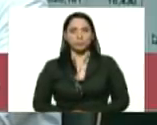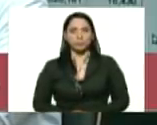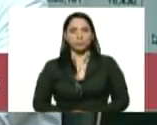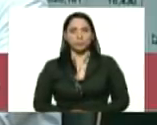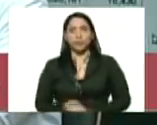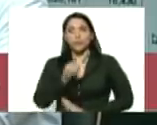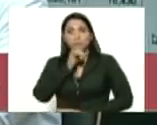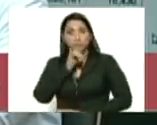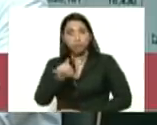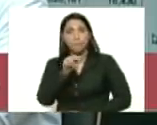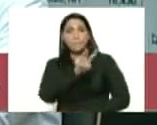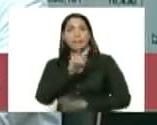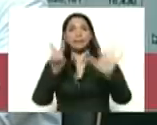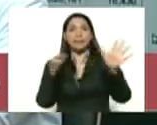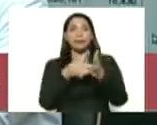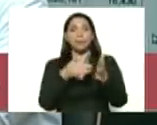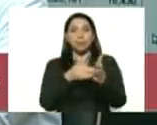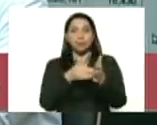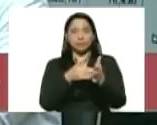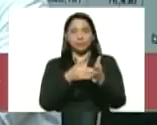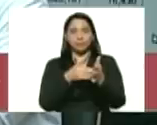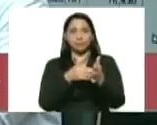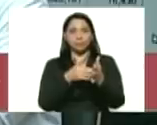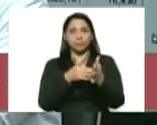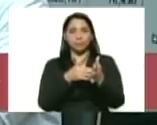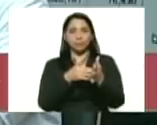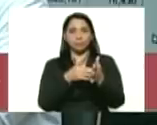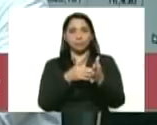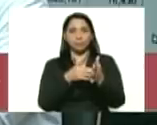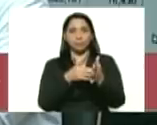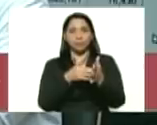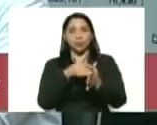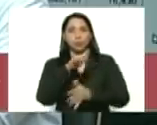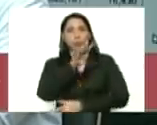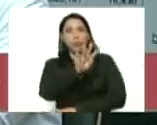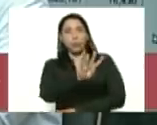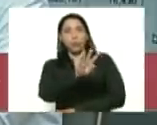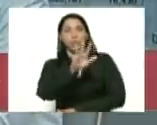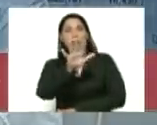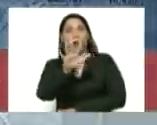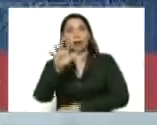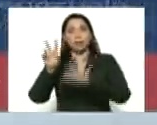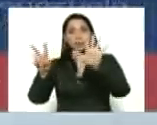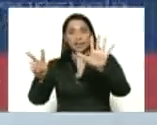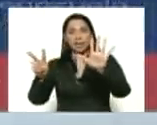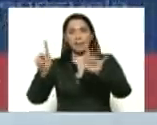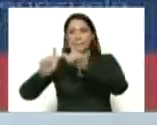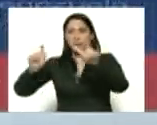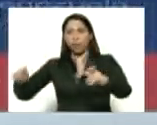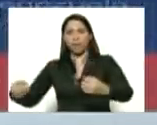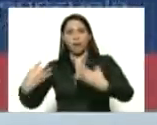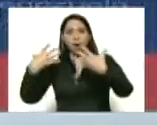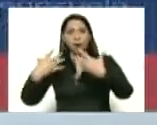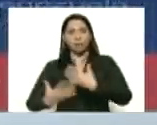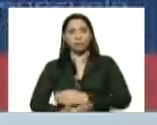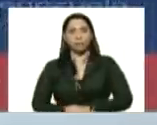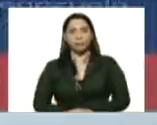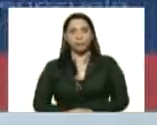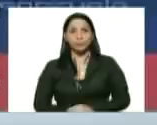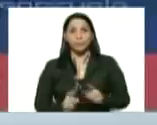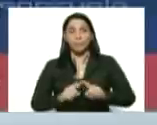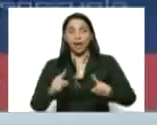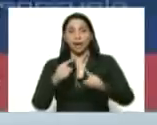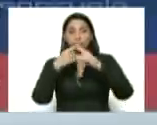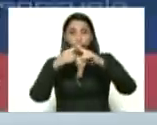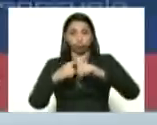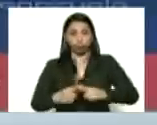Reportan 27.457 casos. Para llegar